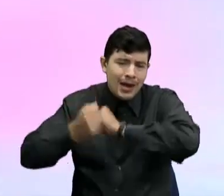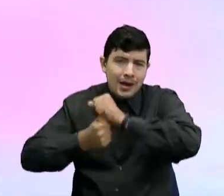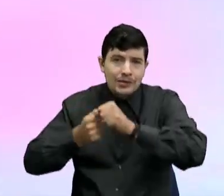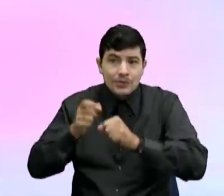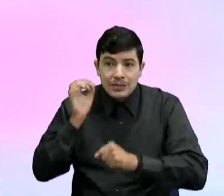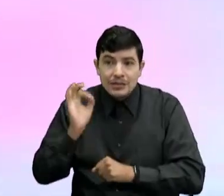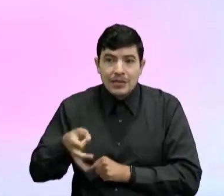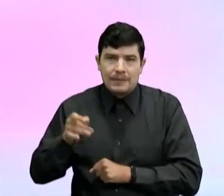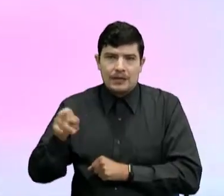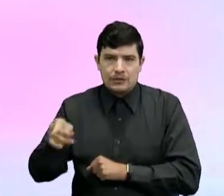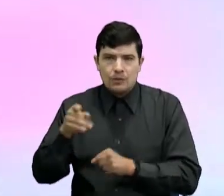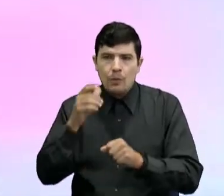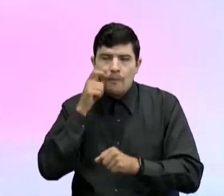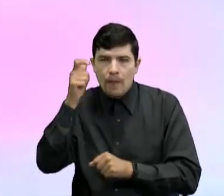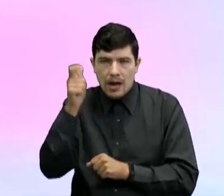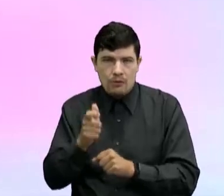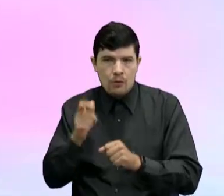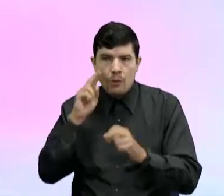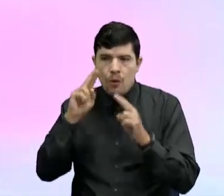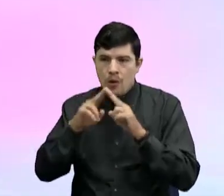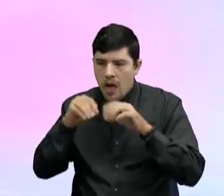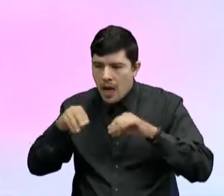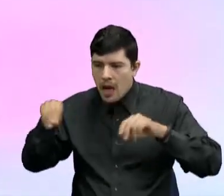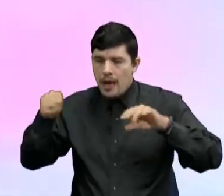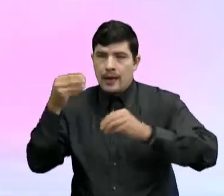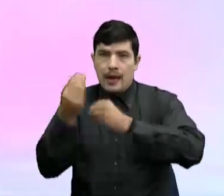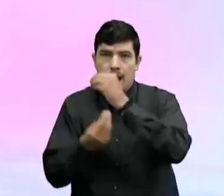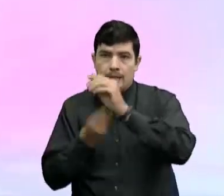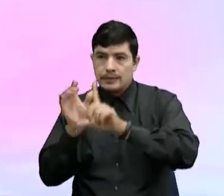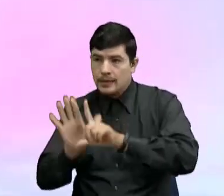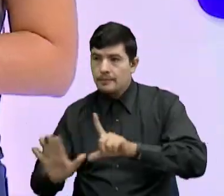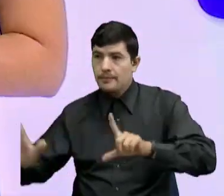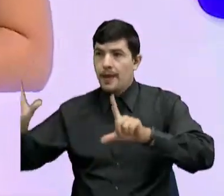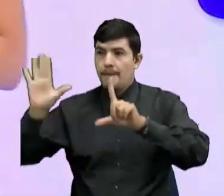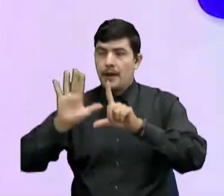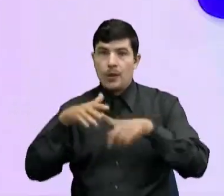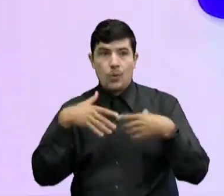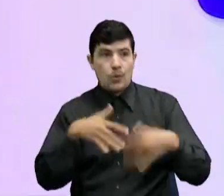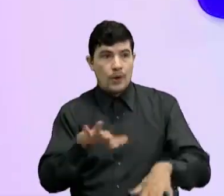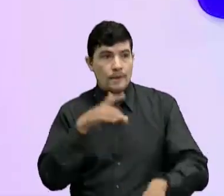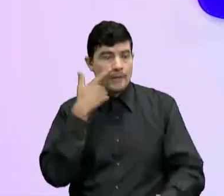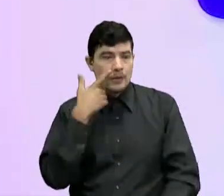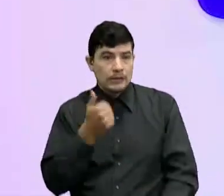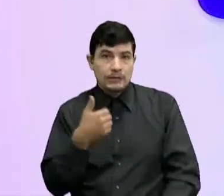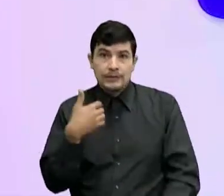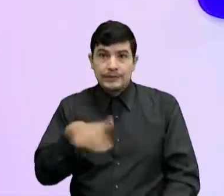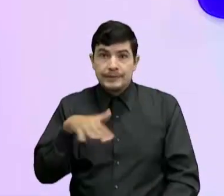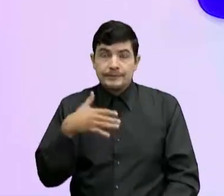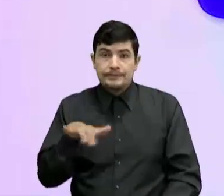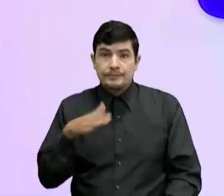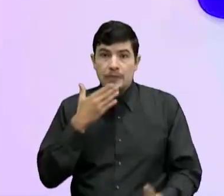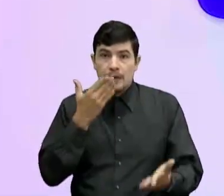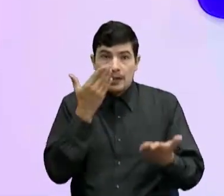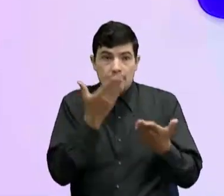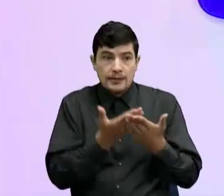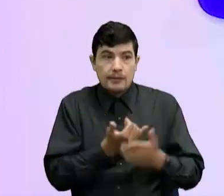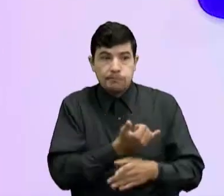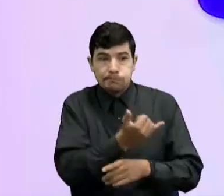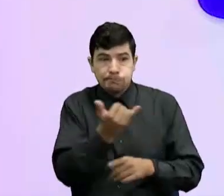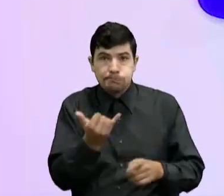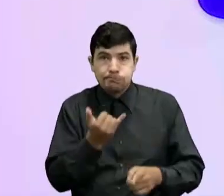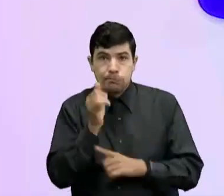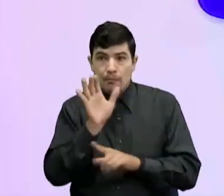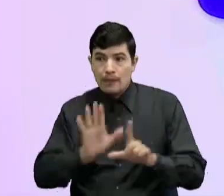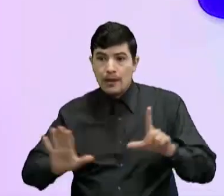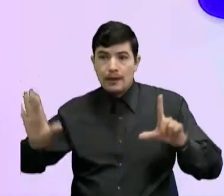cómo es su territorio Y hacer mapas Qué chévere, ¿no? Porque pues aparte Gracias a la elaboración de los